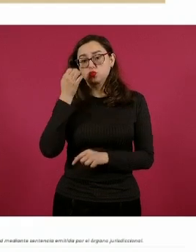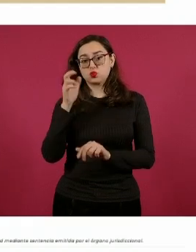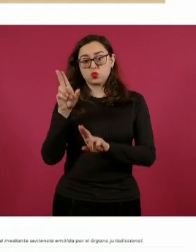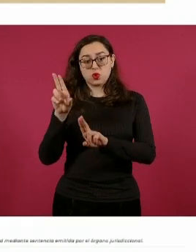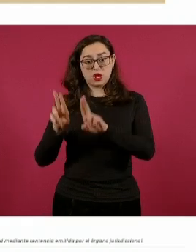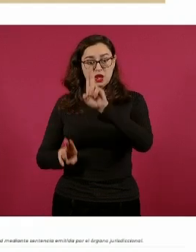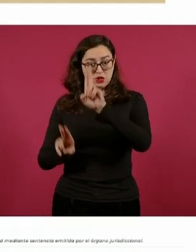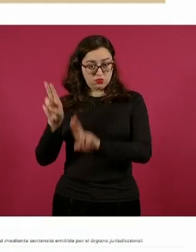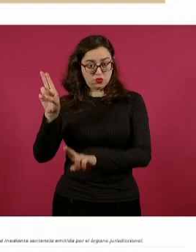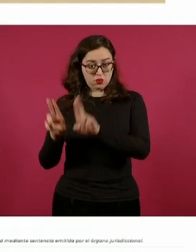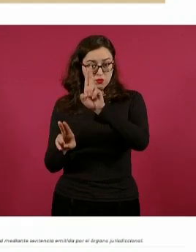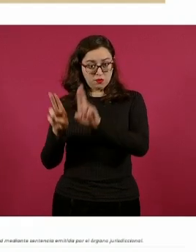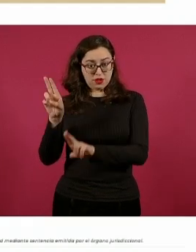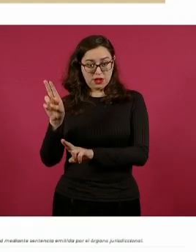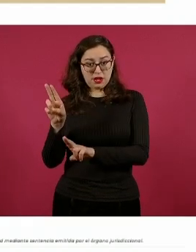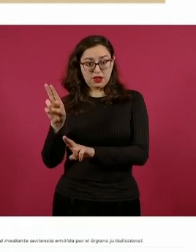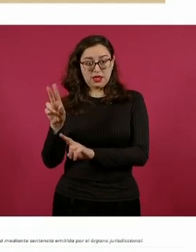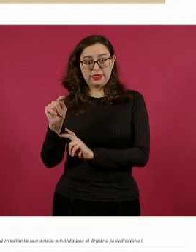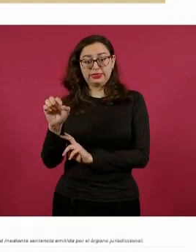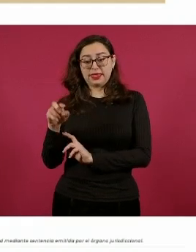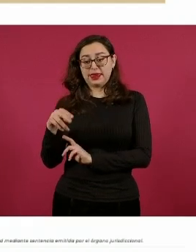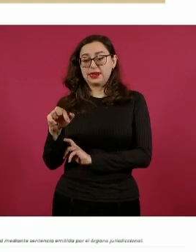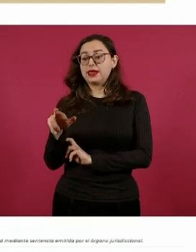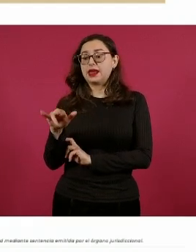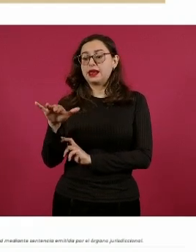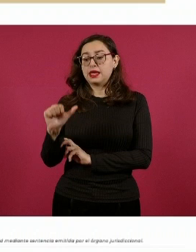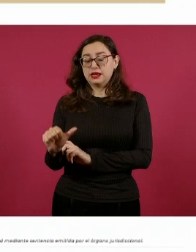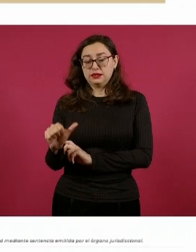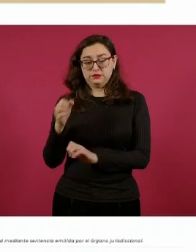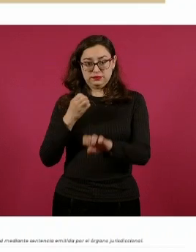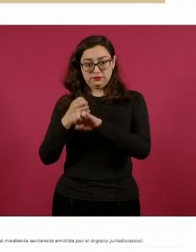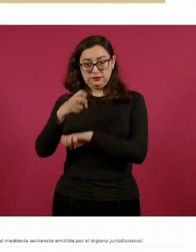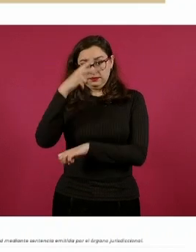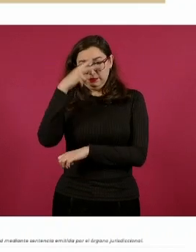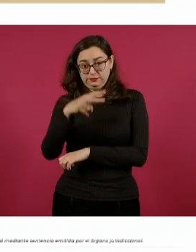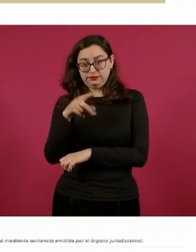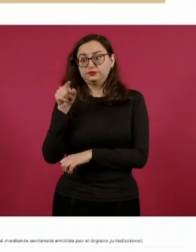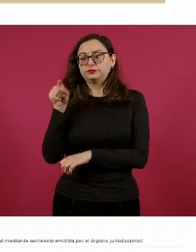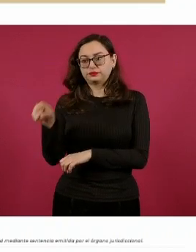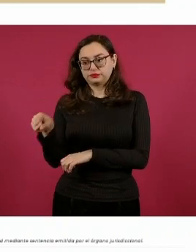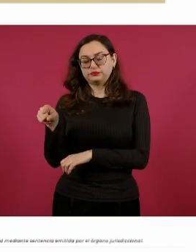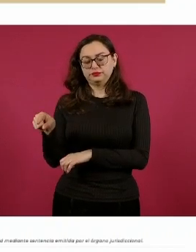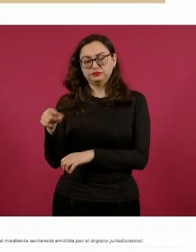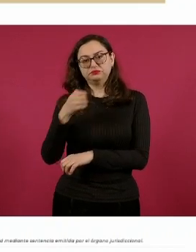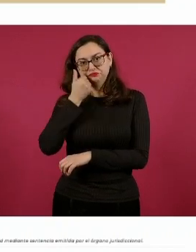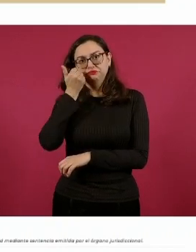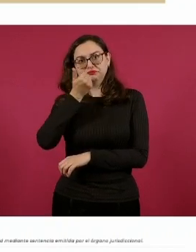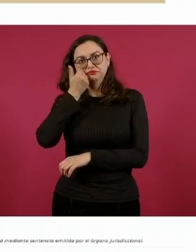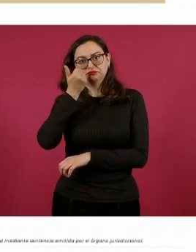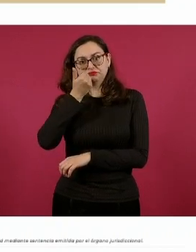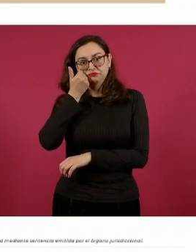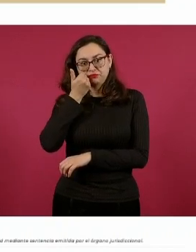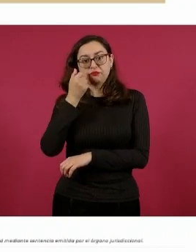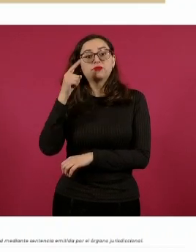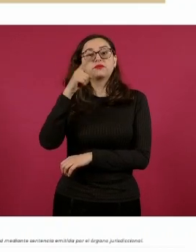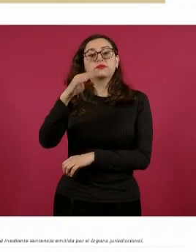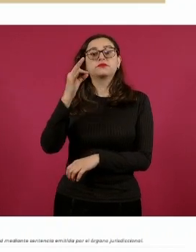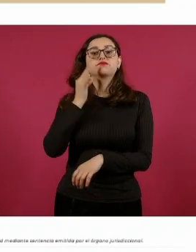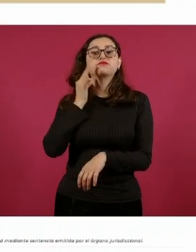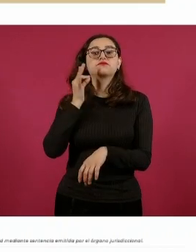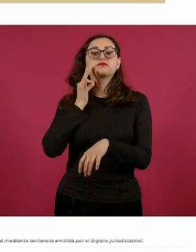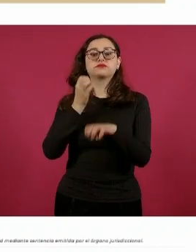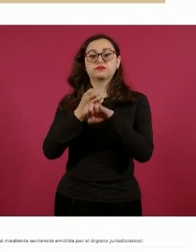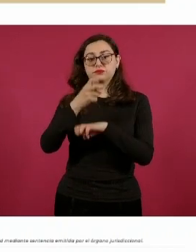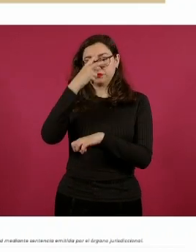como la Normal de Tenería, quien en el Estado de México fue detenido por la Fiscalía del Estado de México, con